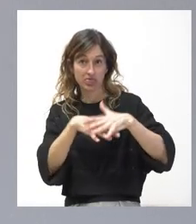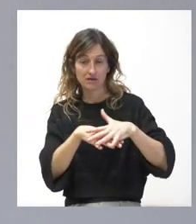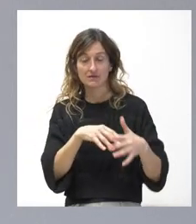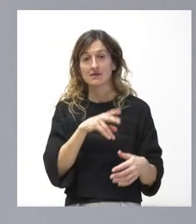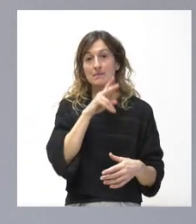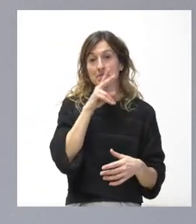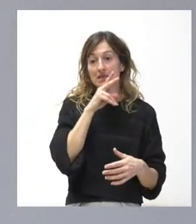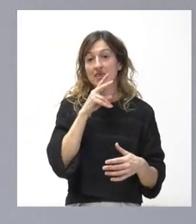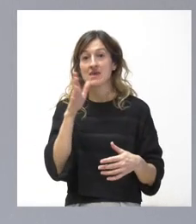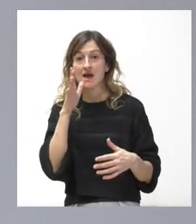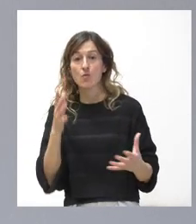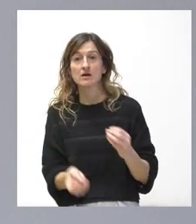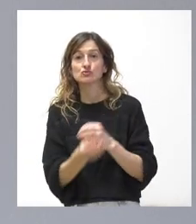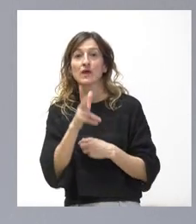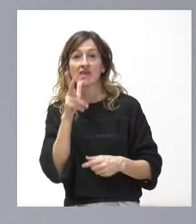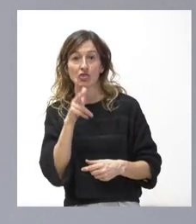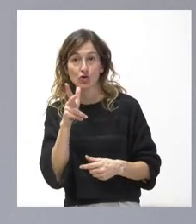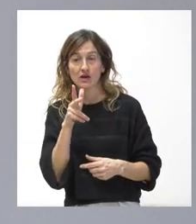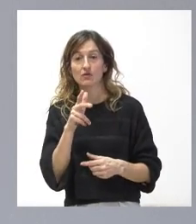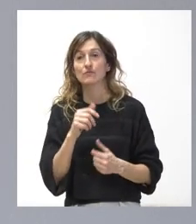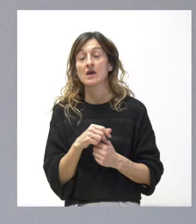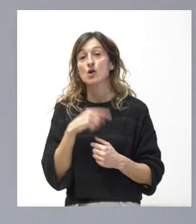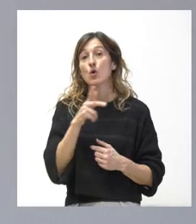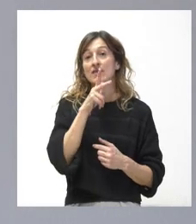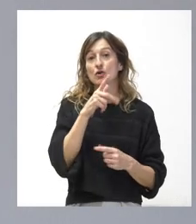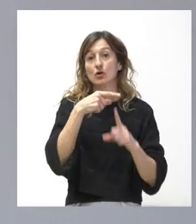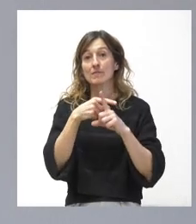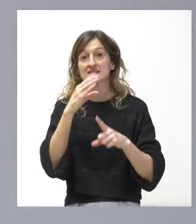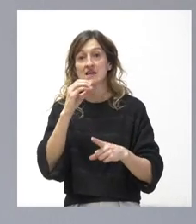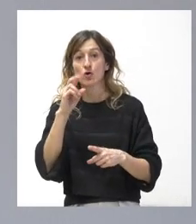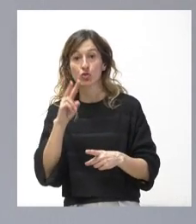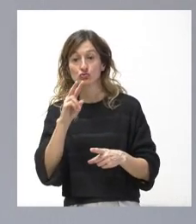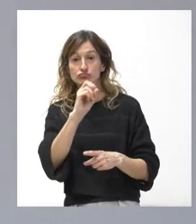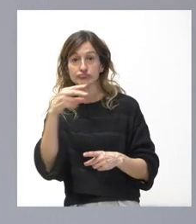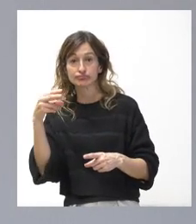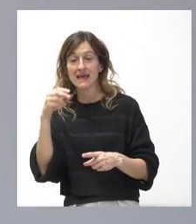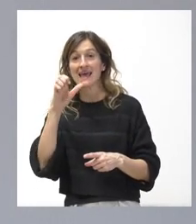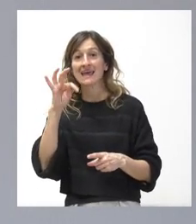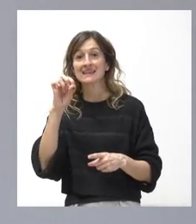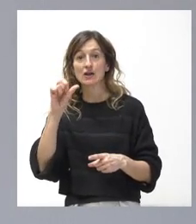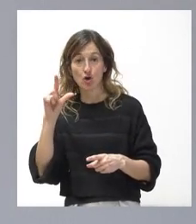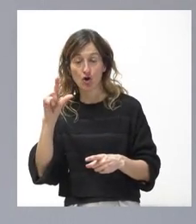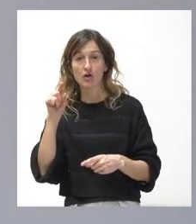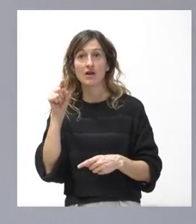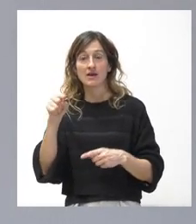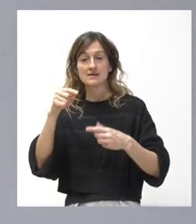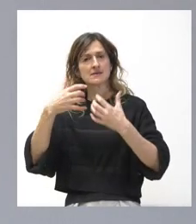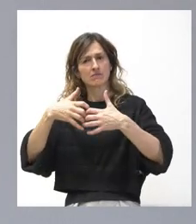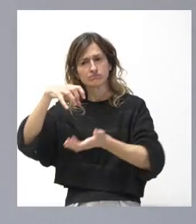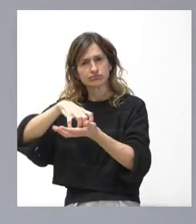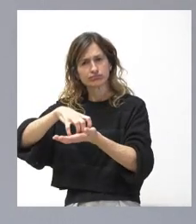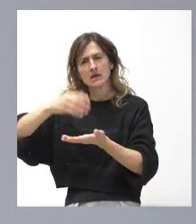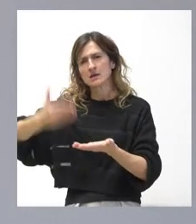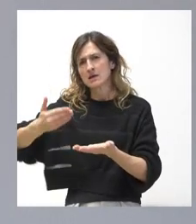produce el hidrógeno. Después, el hidrógeno con el CO2 producirá etanol y, por tanto, va a ser una planta muy relevante de